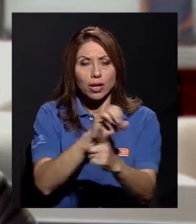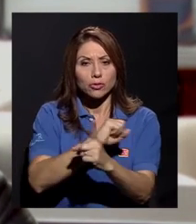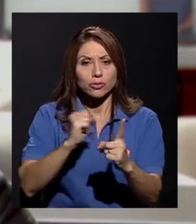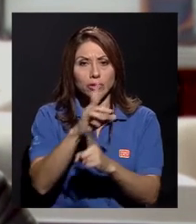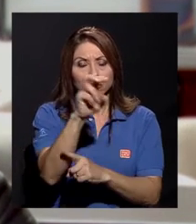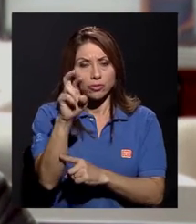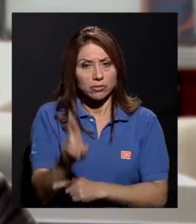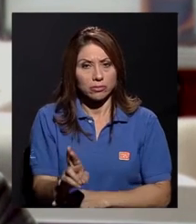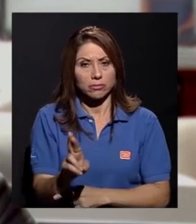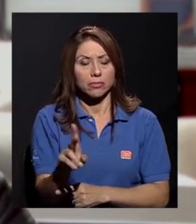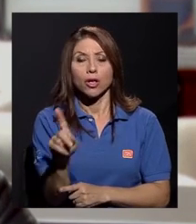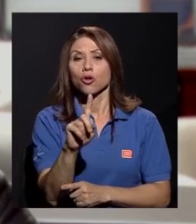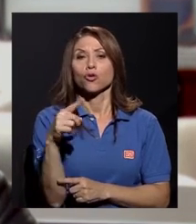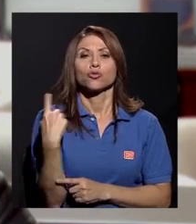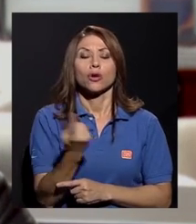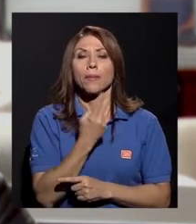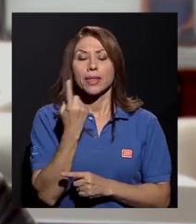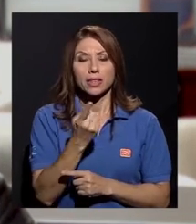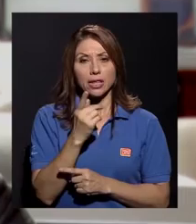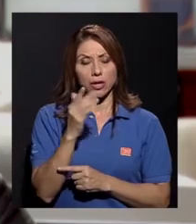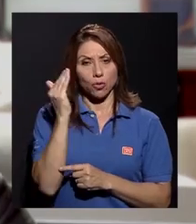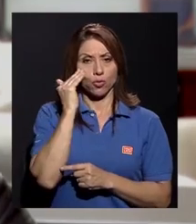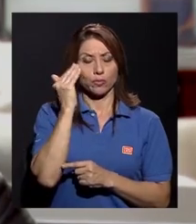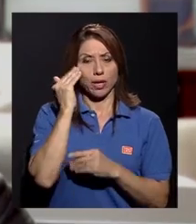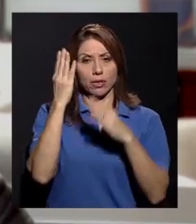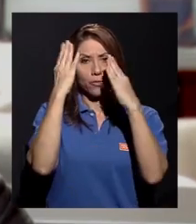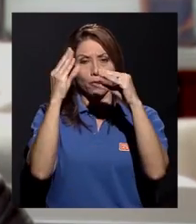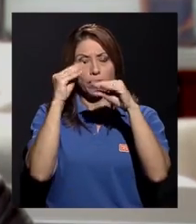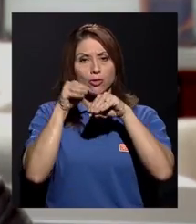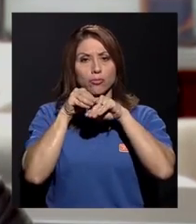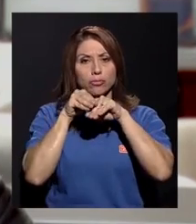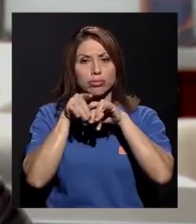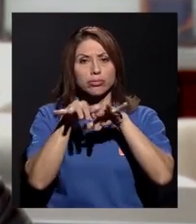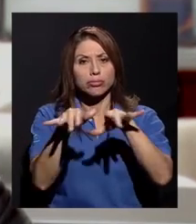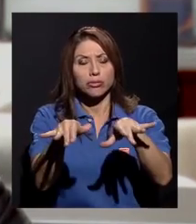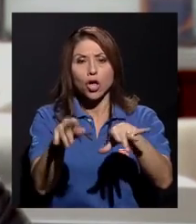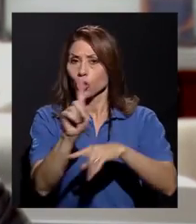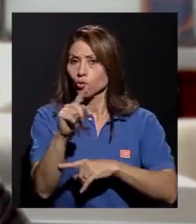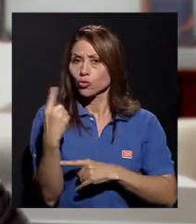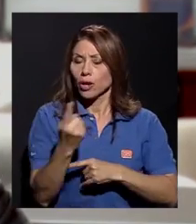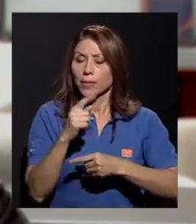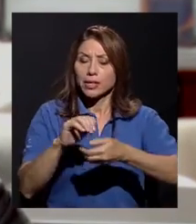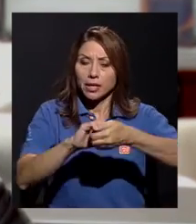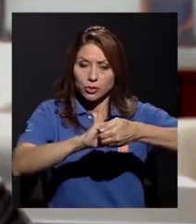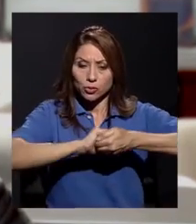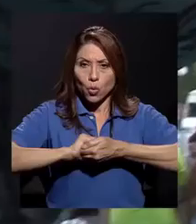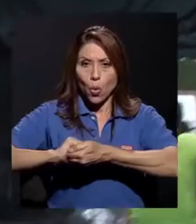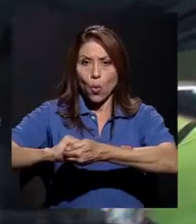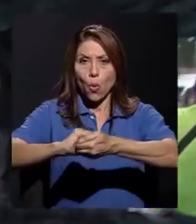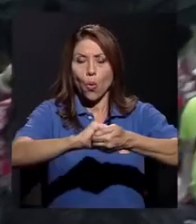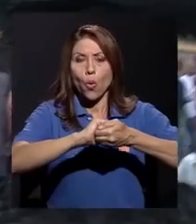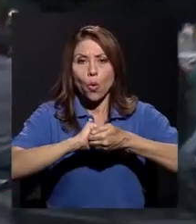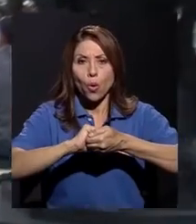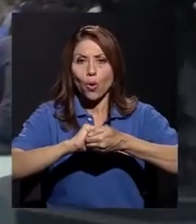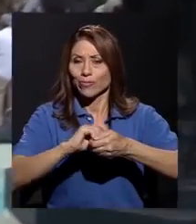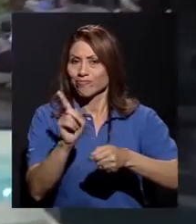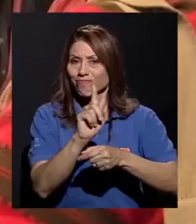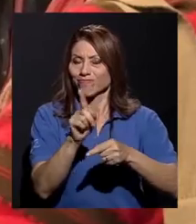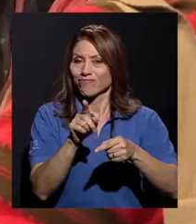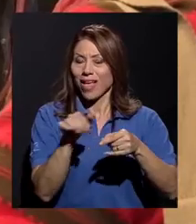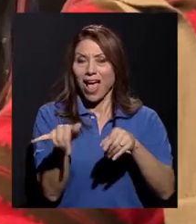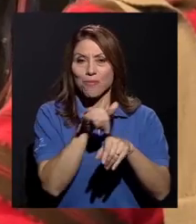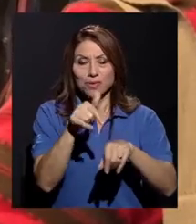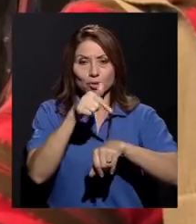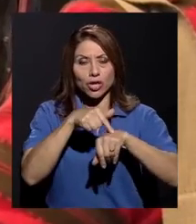no sólo transmitiendo su conocimiento y siendo solidaria con toda ella, sino, al mismo tiempo,